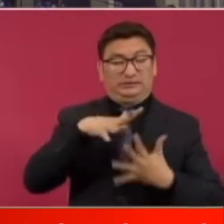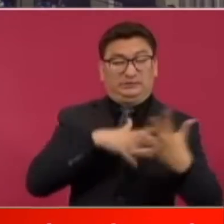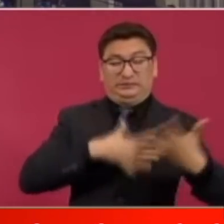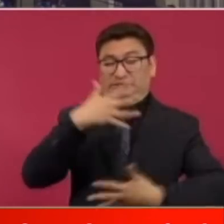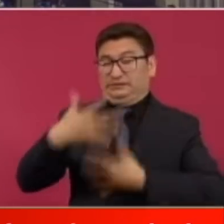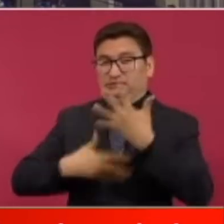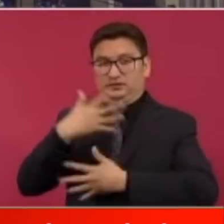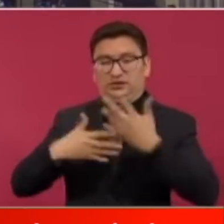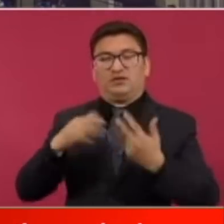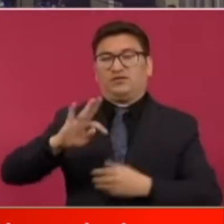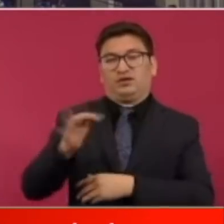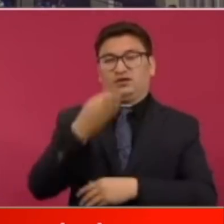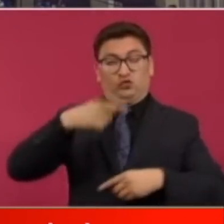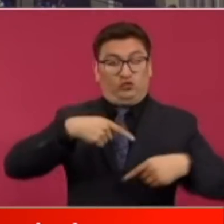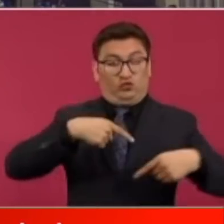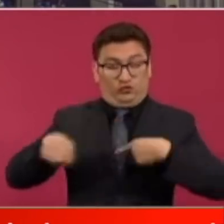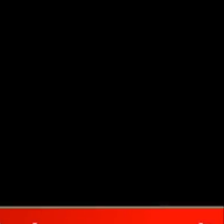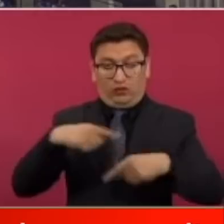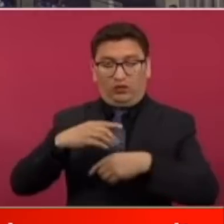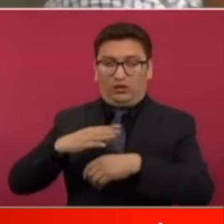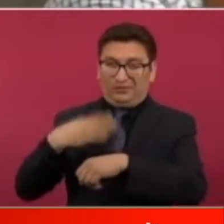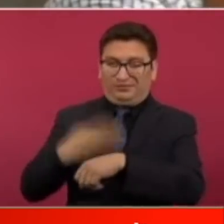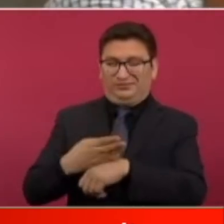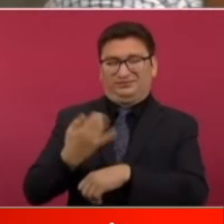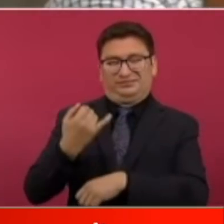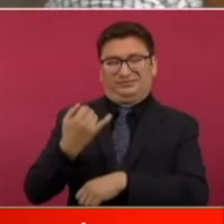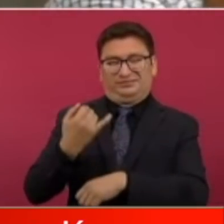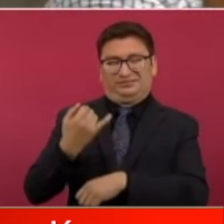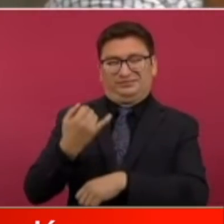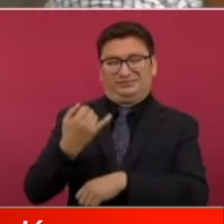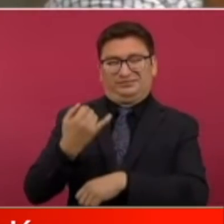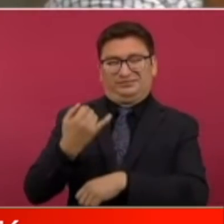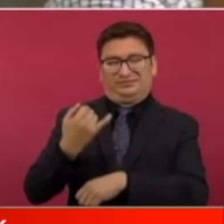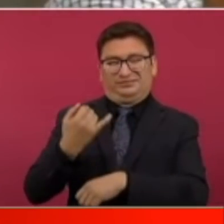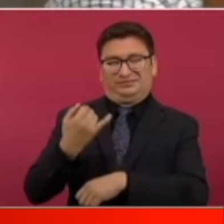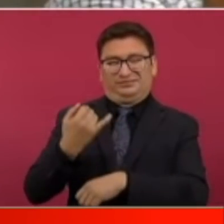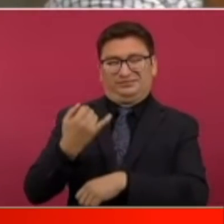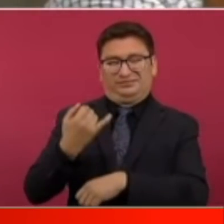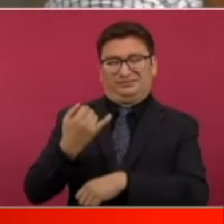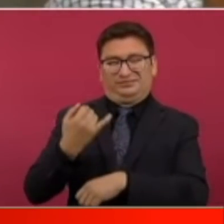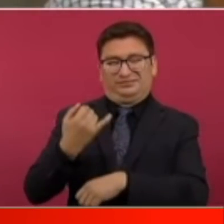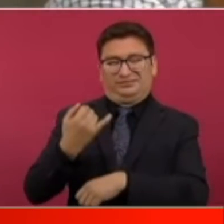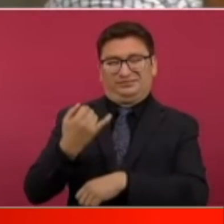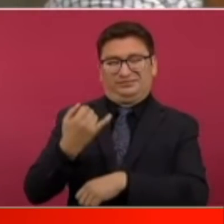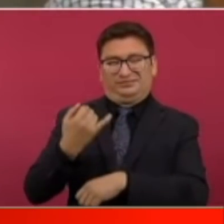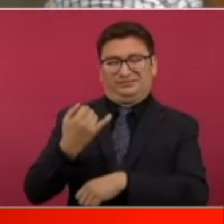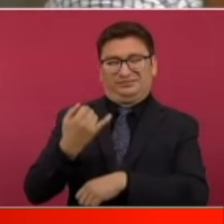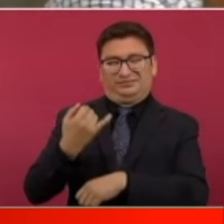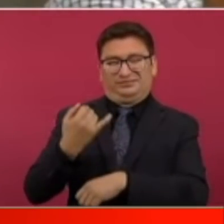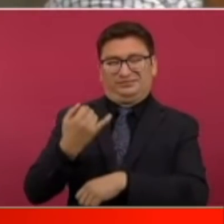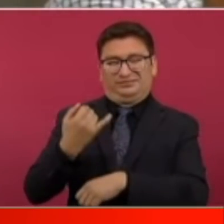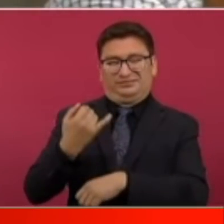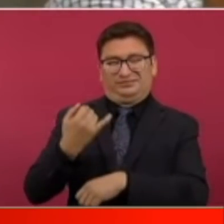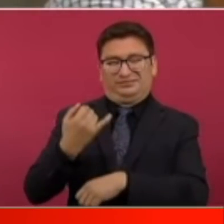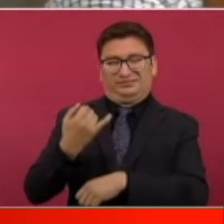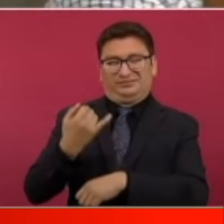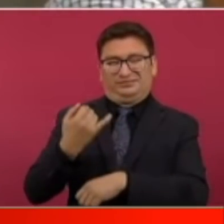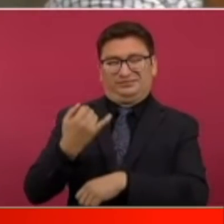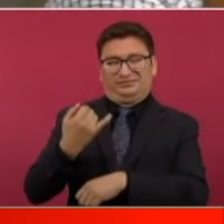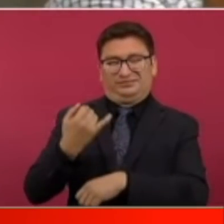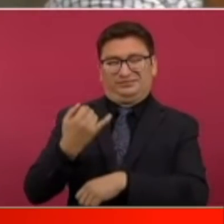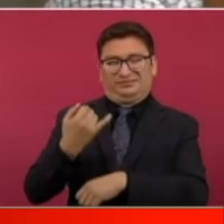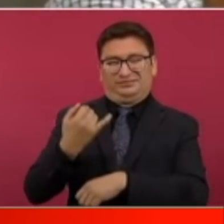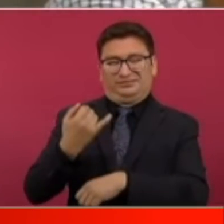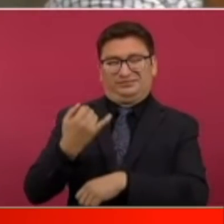aplicó unas sanciones pues básicamente ridículas y es que familia hay que ser sinceros lo que sucedió el día de ayer